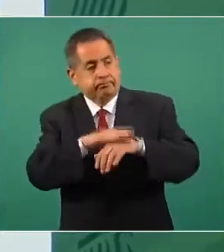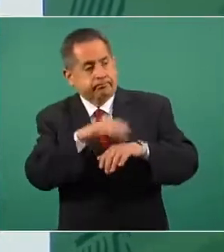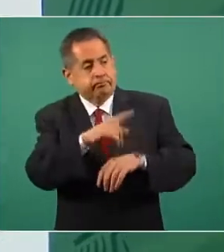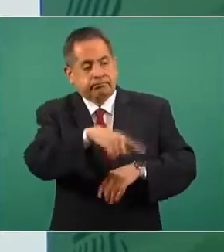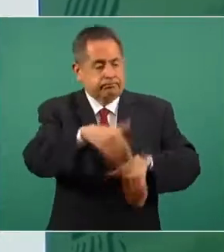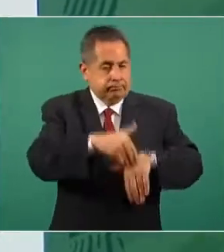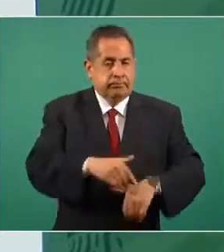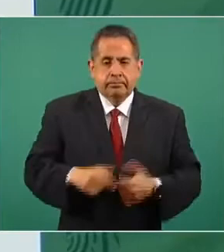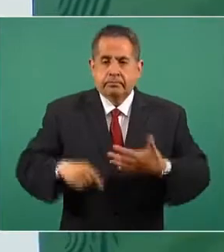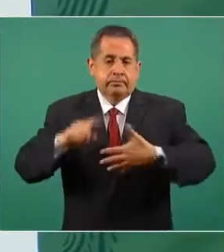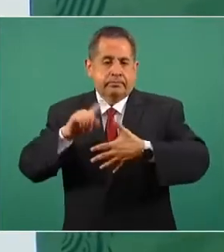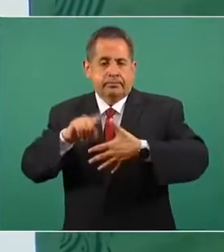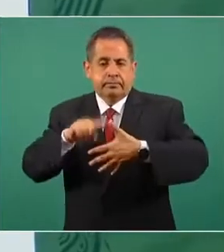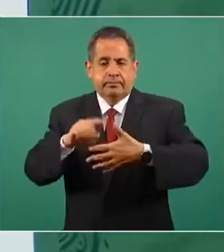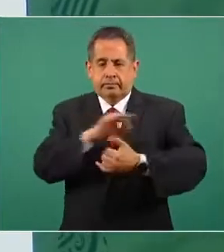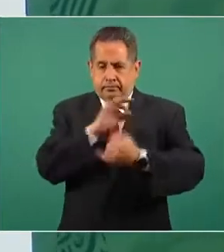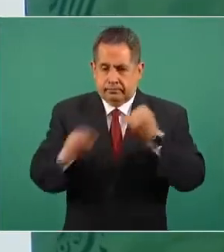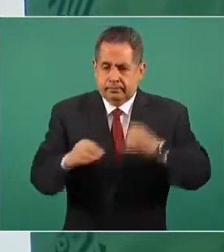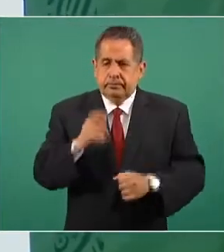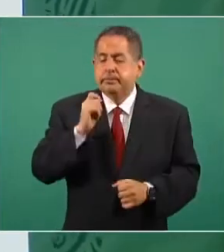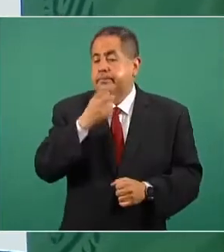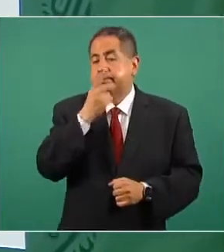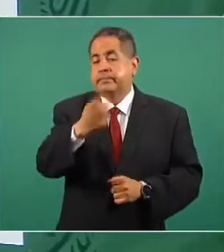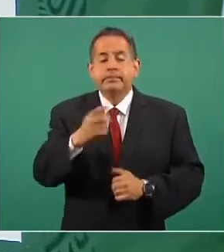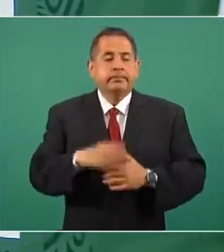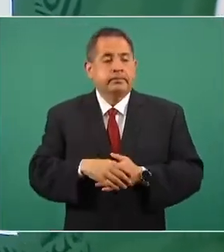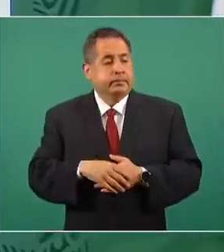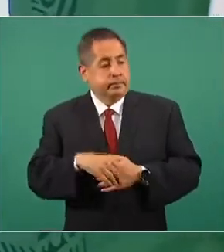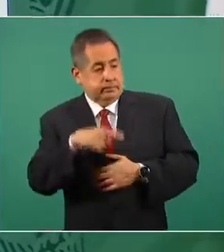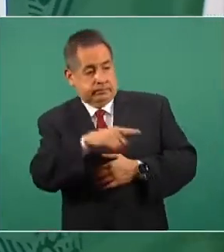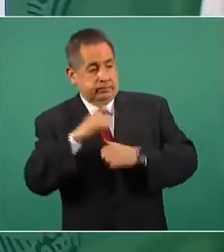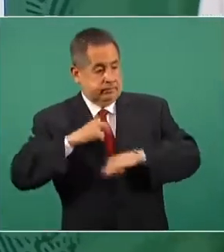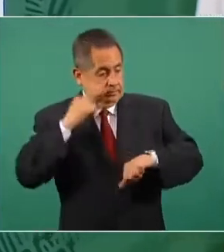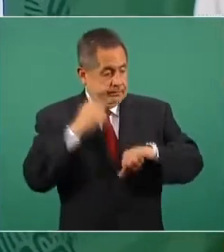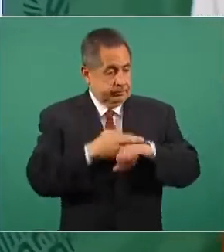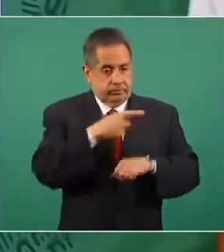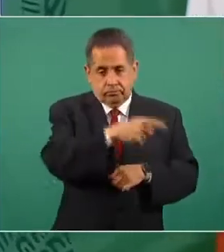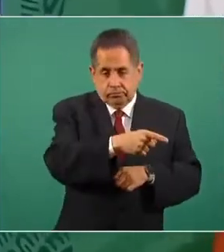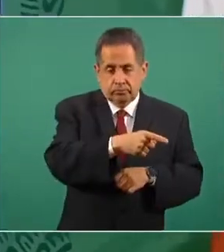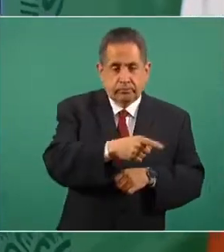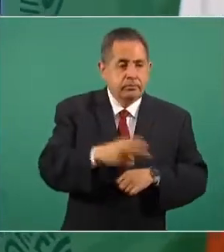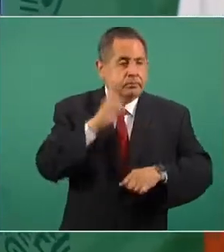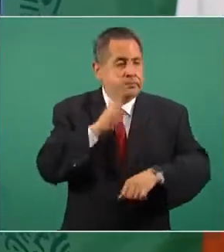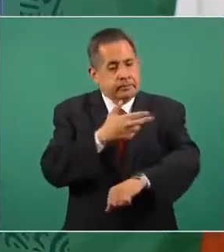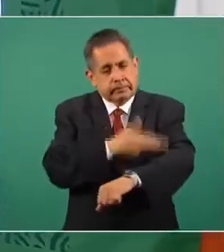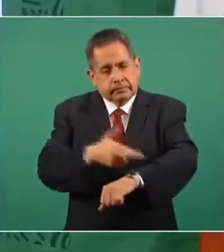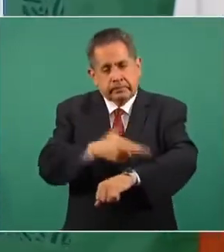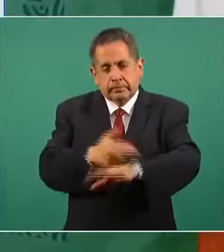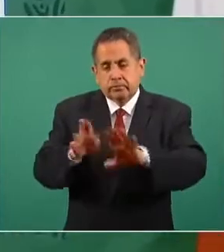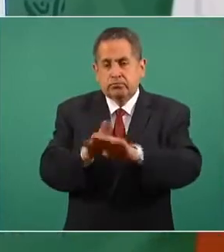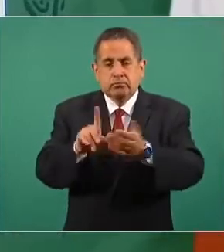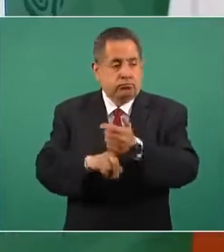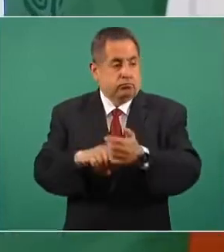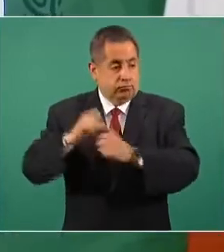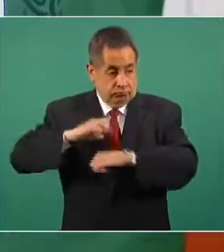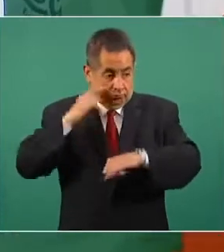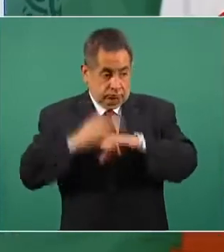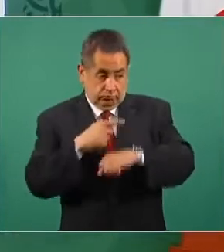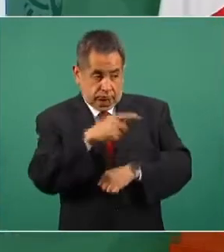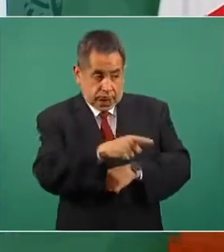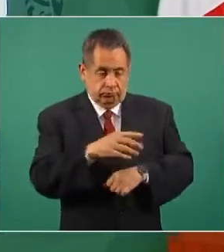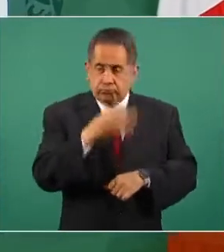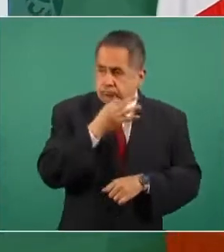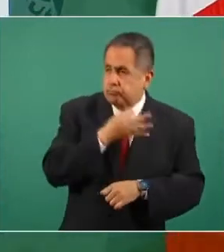quinto y último, garantizar en el ámbito de su competencia la trazabilidad del proceso de vacunación a su cargo e